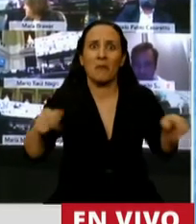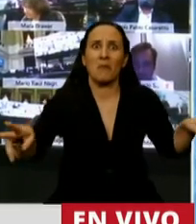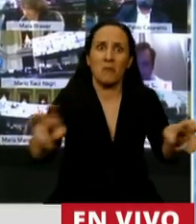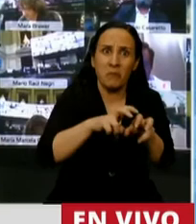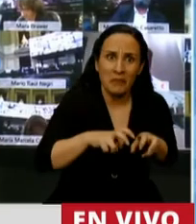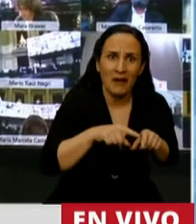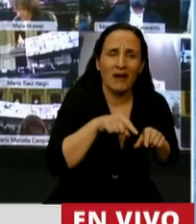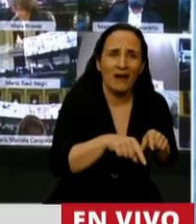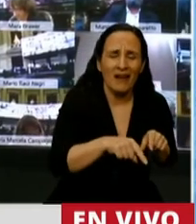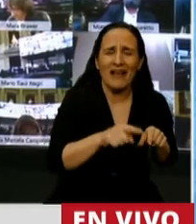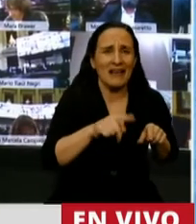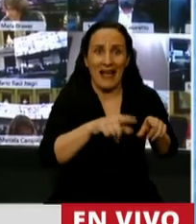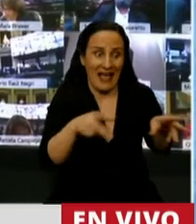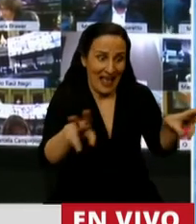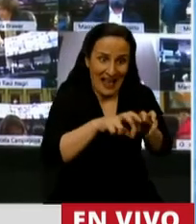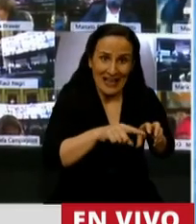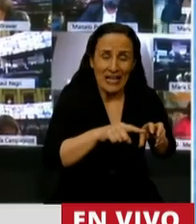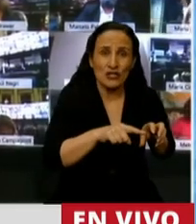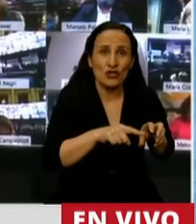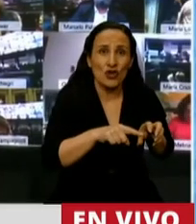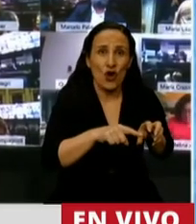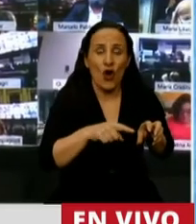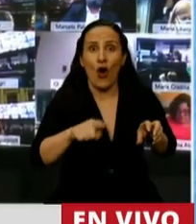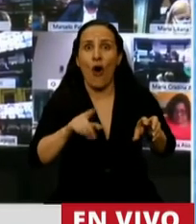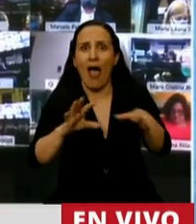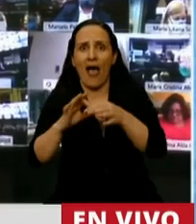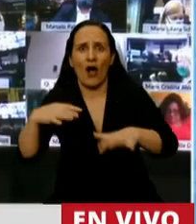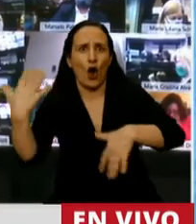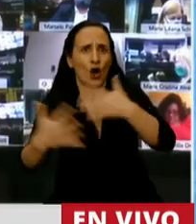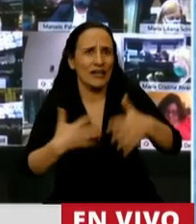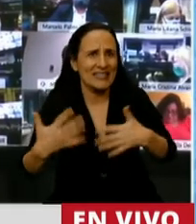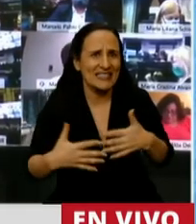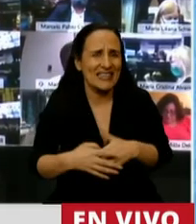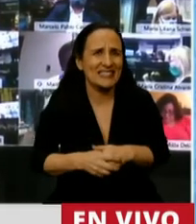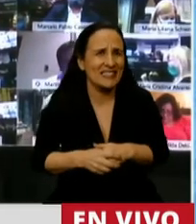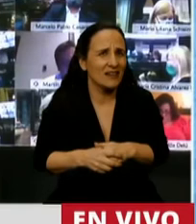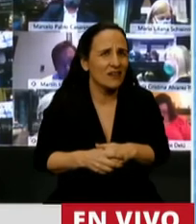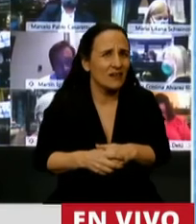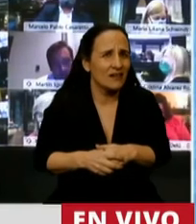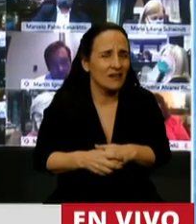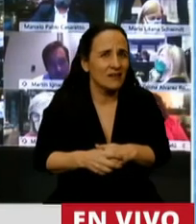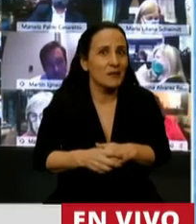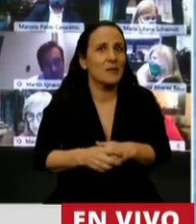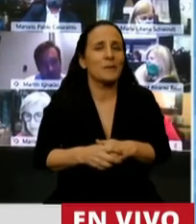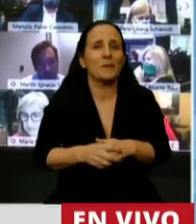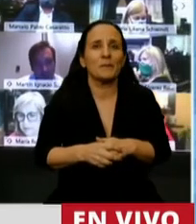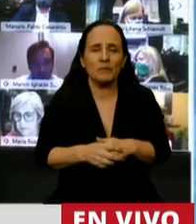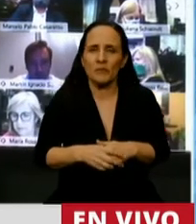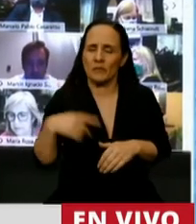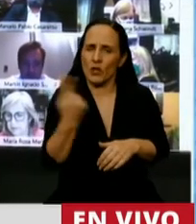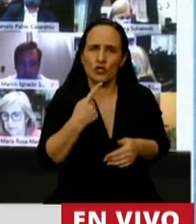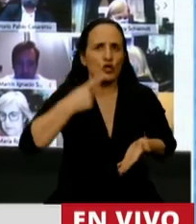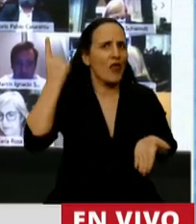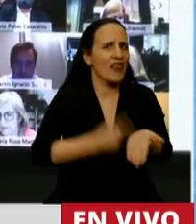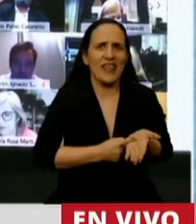tenían nada que nunca nos lo veníamos discutiendo en ese momento. Sin embargo, hemos asumido una decisión política de los argentinos y